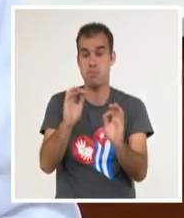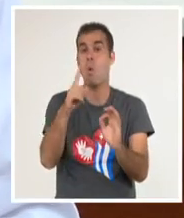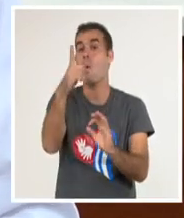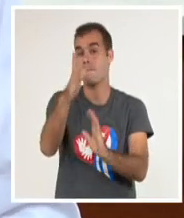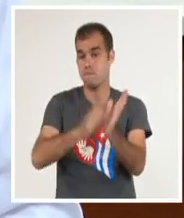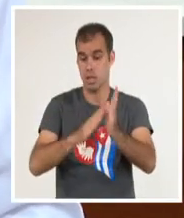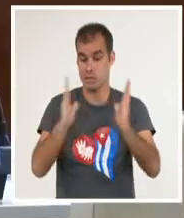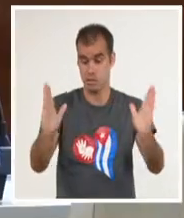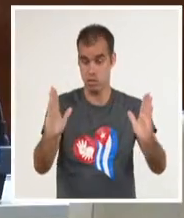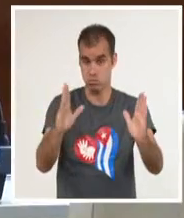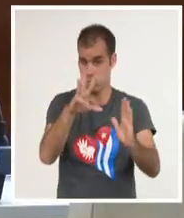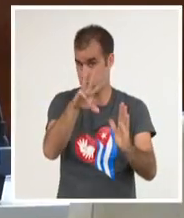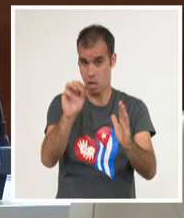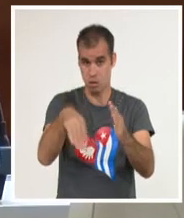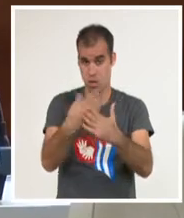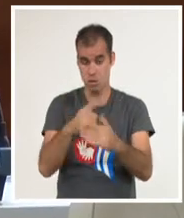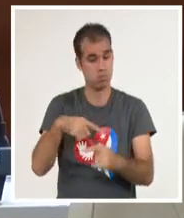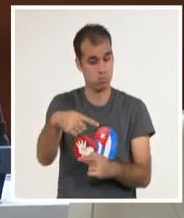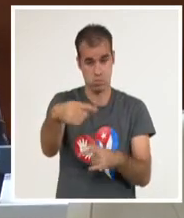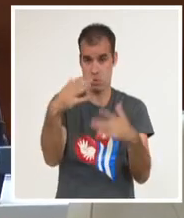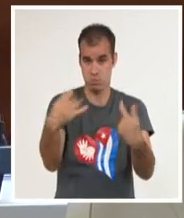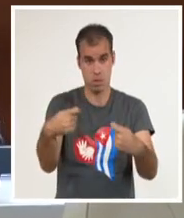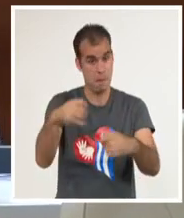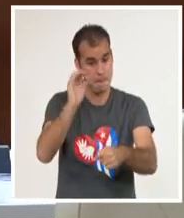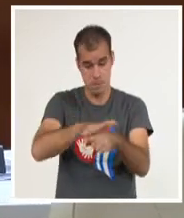Y eso hay que trabajar muy duro.